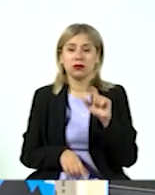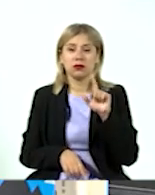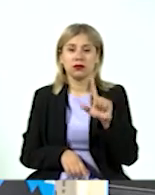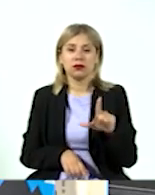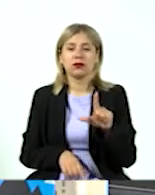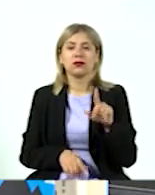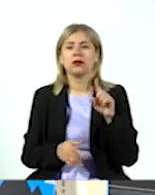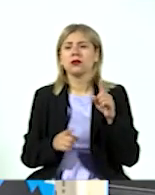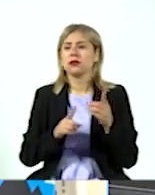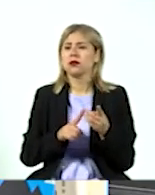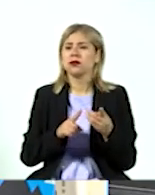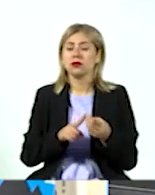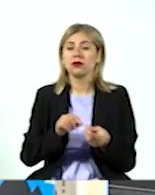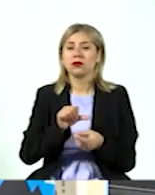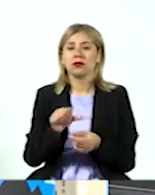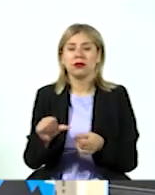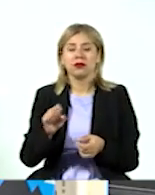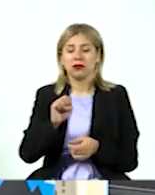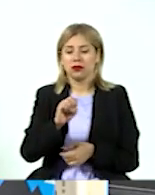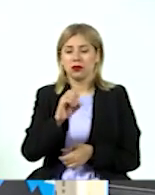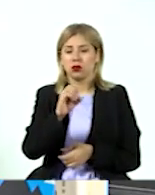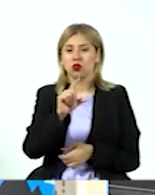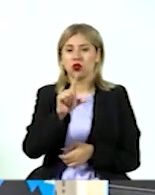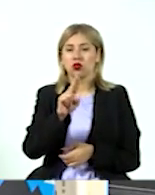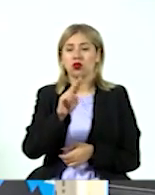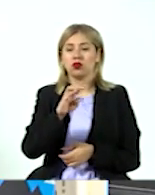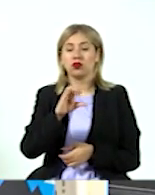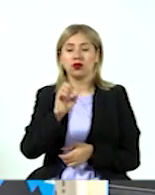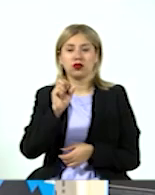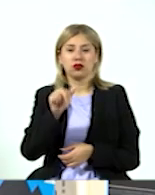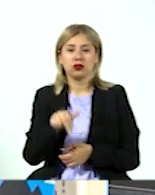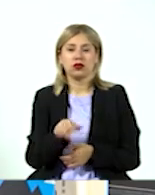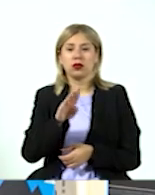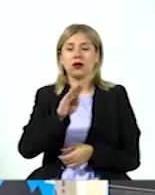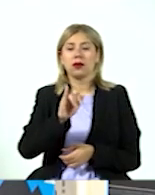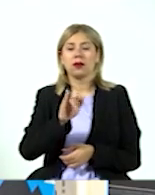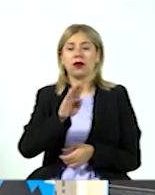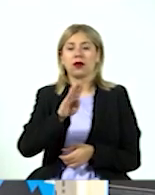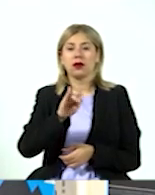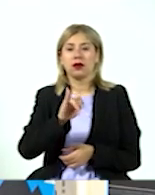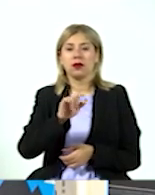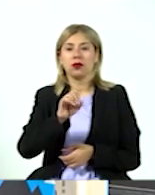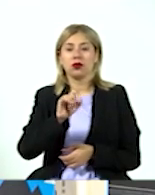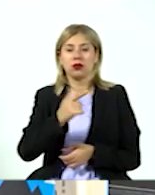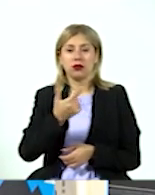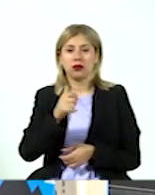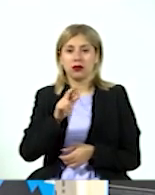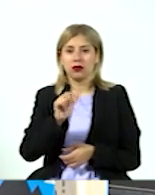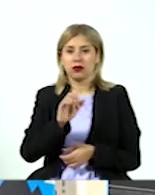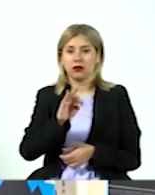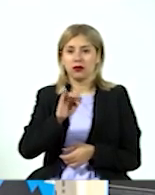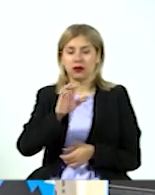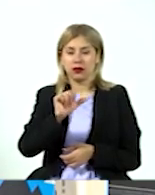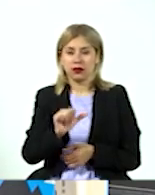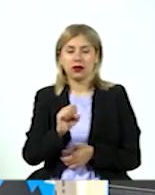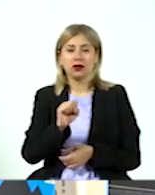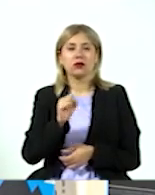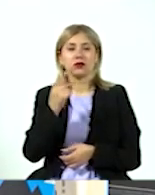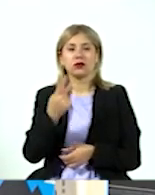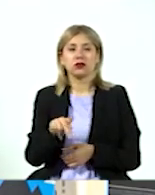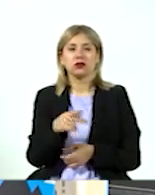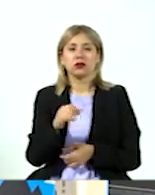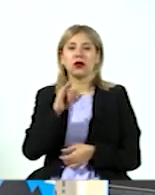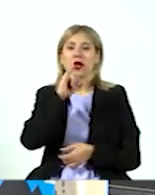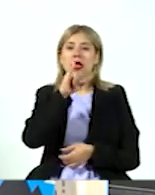en una editorial que se llama Soluciones Bibliográficas, en el stand I-17, pero para facilidad todo está